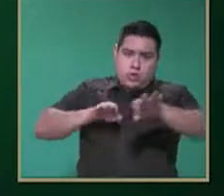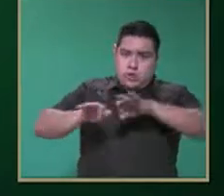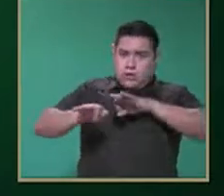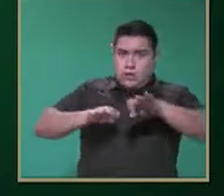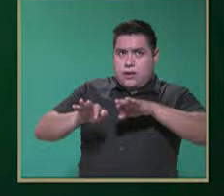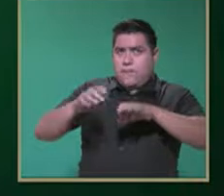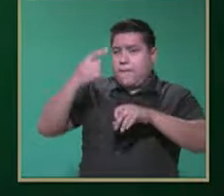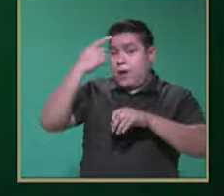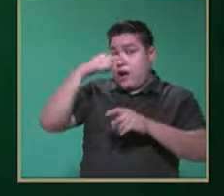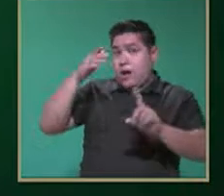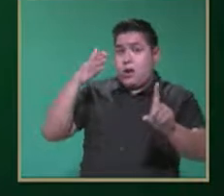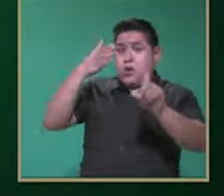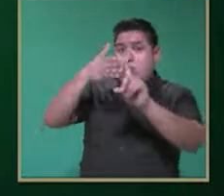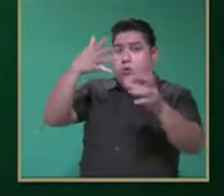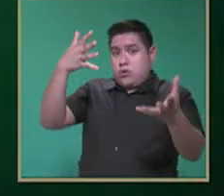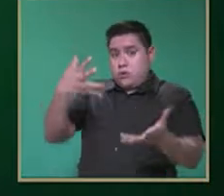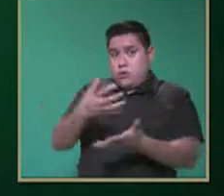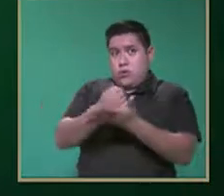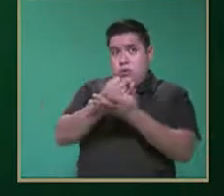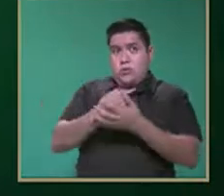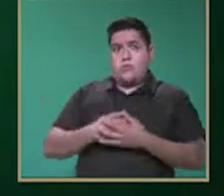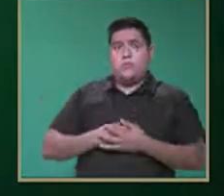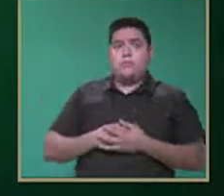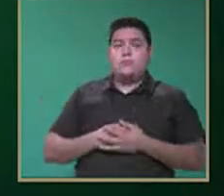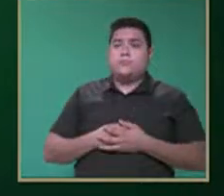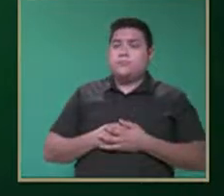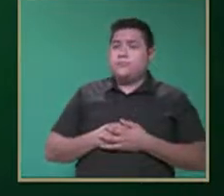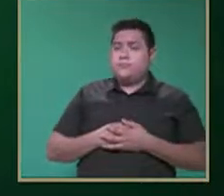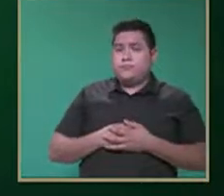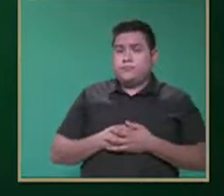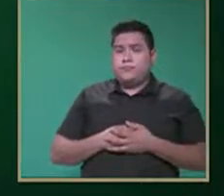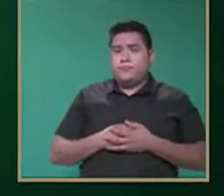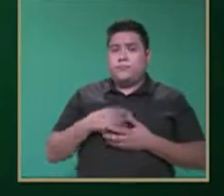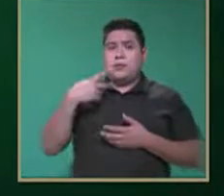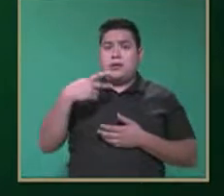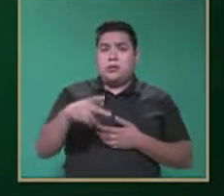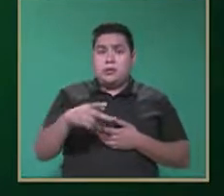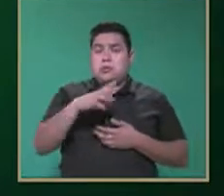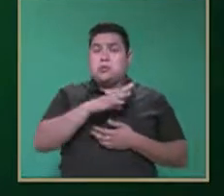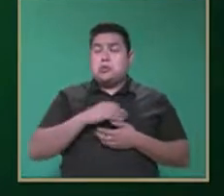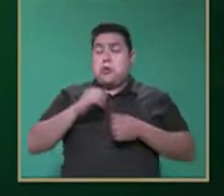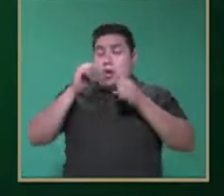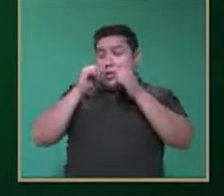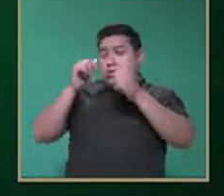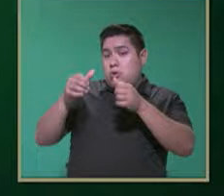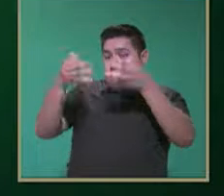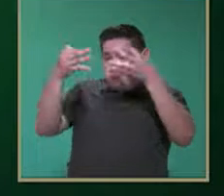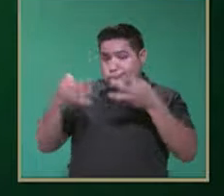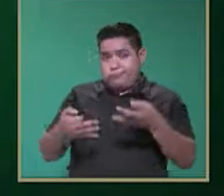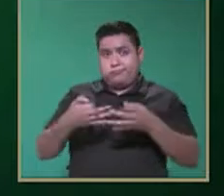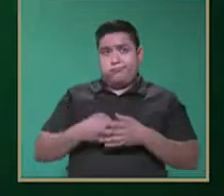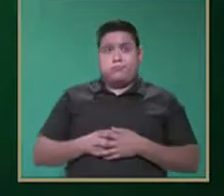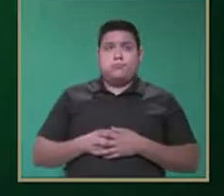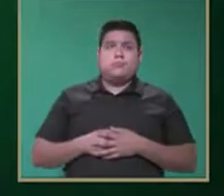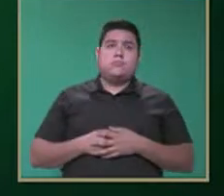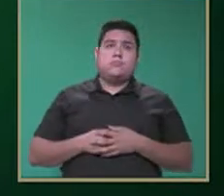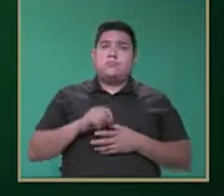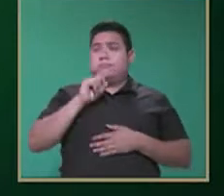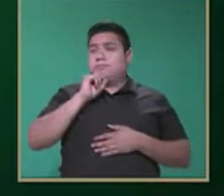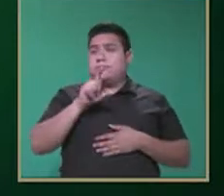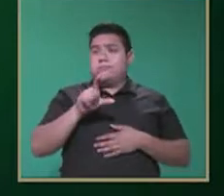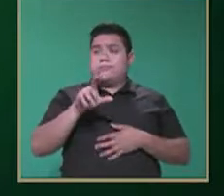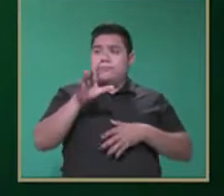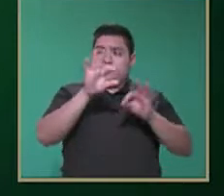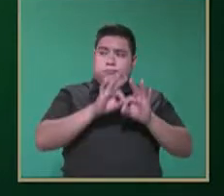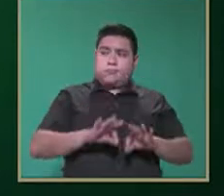los resultados que queremos en la atención de nuestro hijo. Es importante,